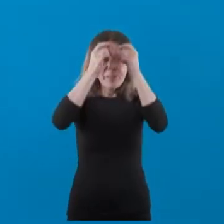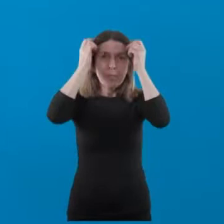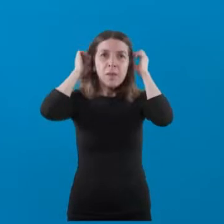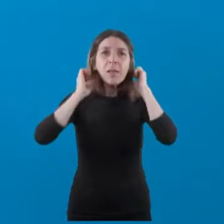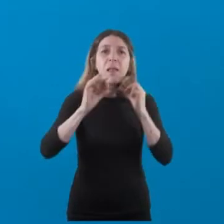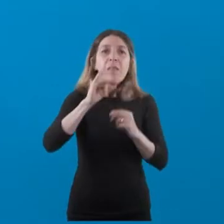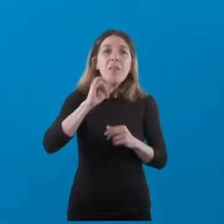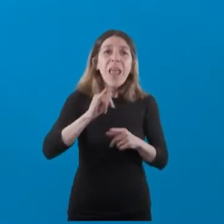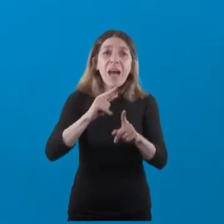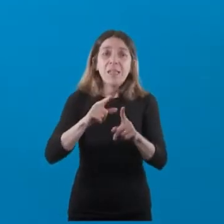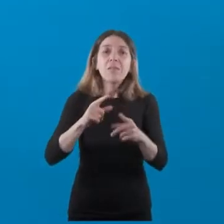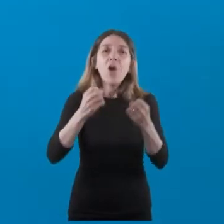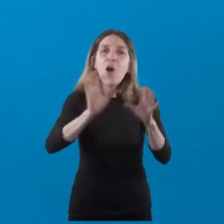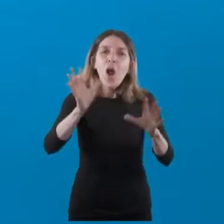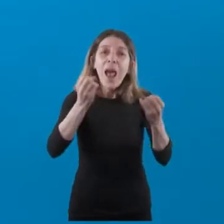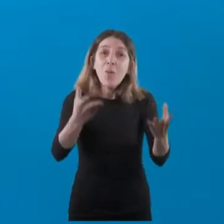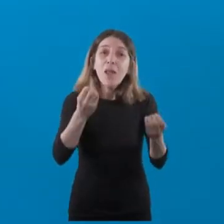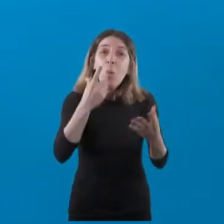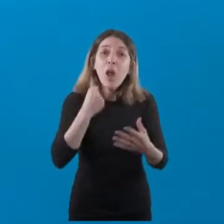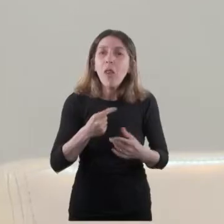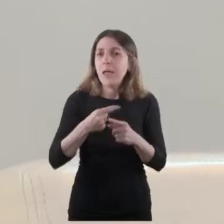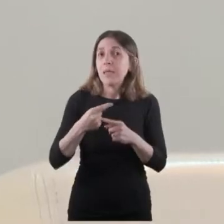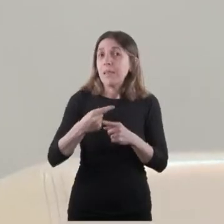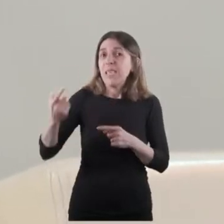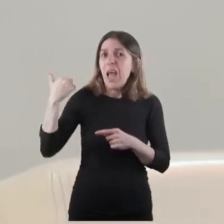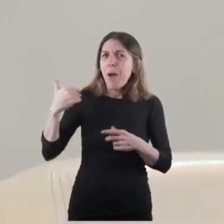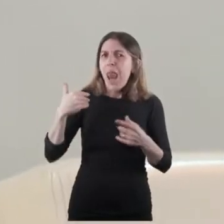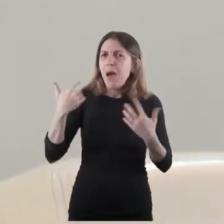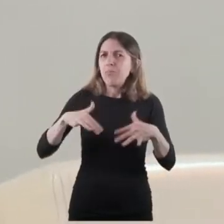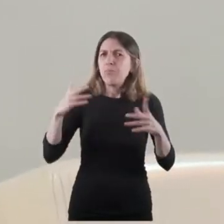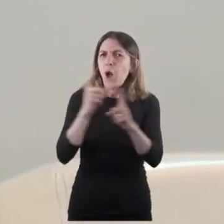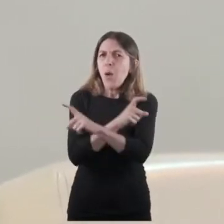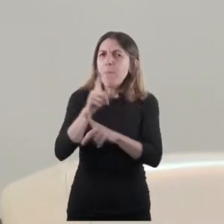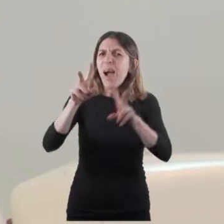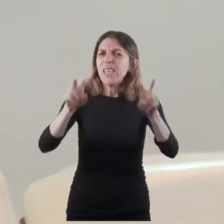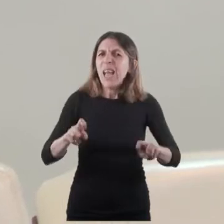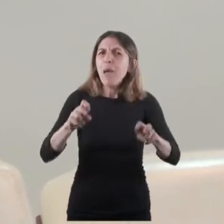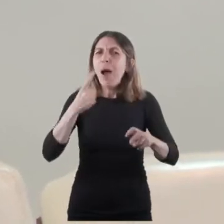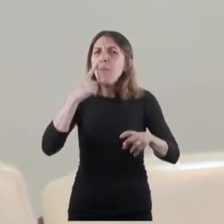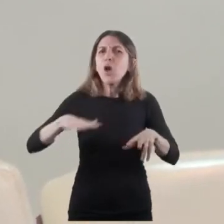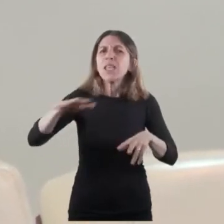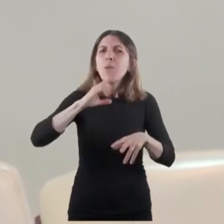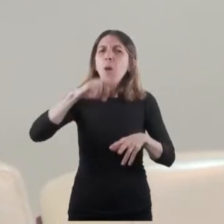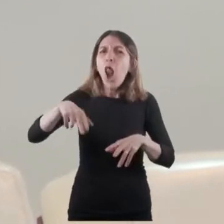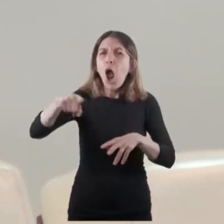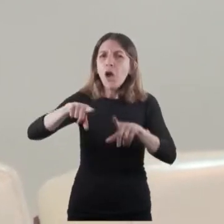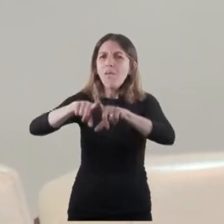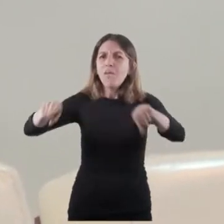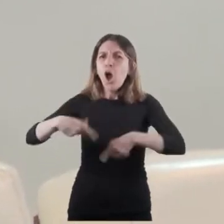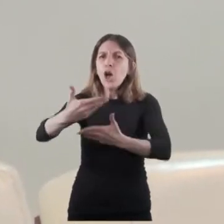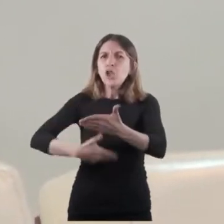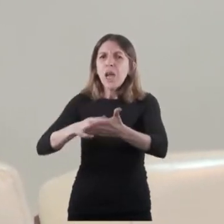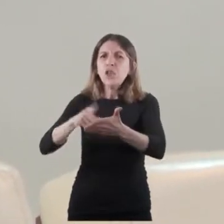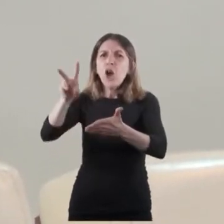Jonathan Aguirre. Hola, Gabriel, acá. ¿Cómo estás? Buenos días. En la semana hubo una polémica por un folleto en el municipio de Morón por el control de